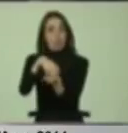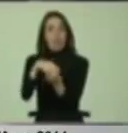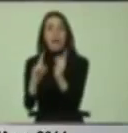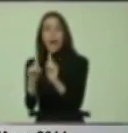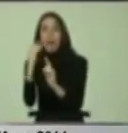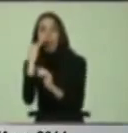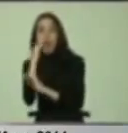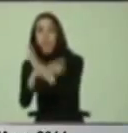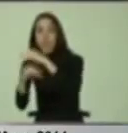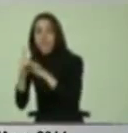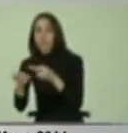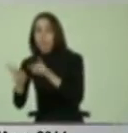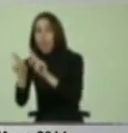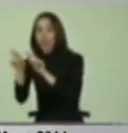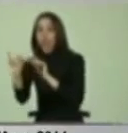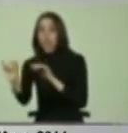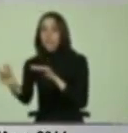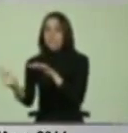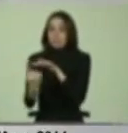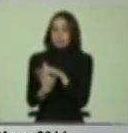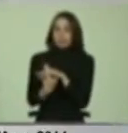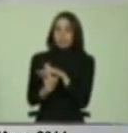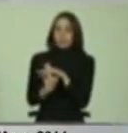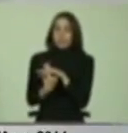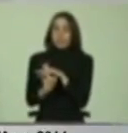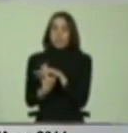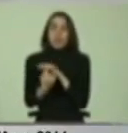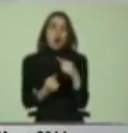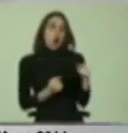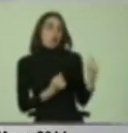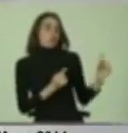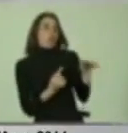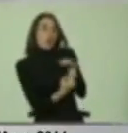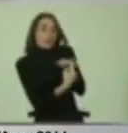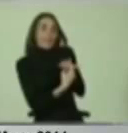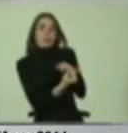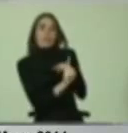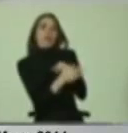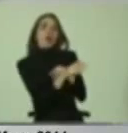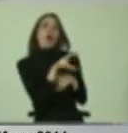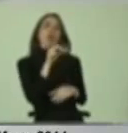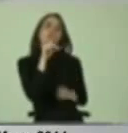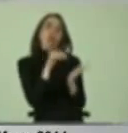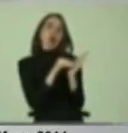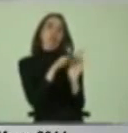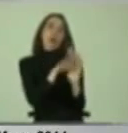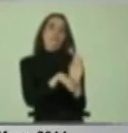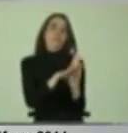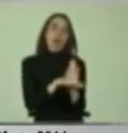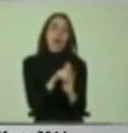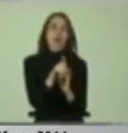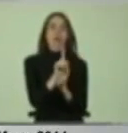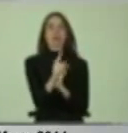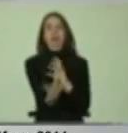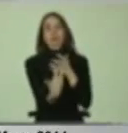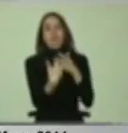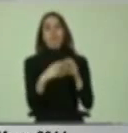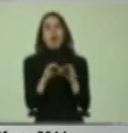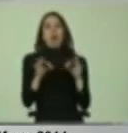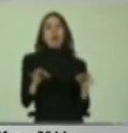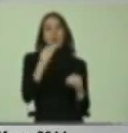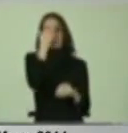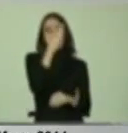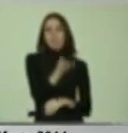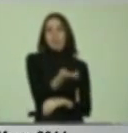alguna discapacidad, pero paralelamente están expulsando a otros por bajo rendimiento, por problemas de adaptación, conducta, etc.